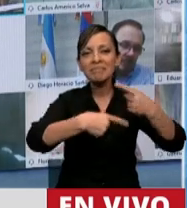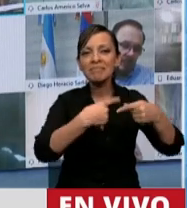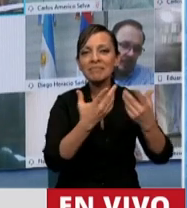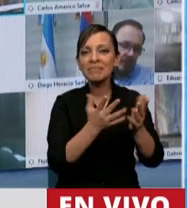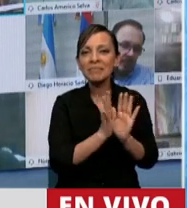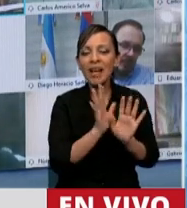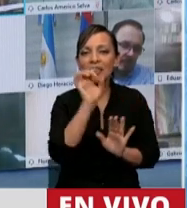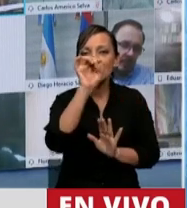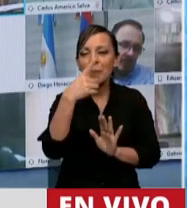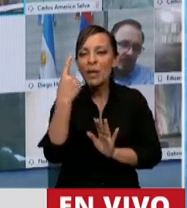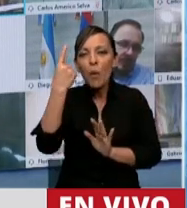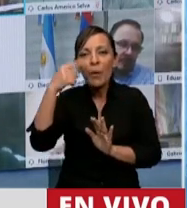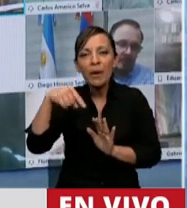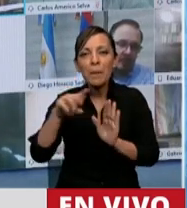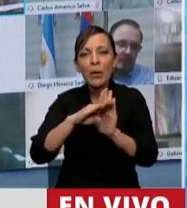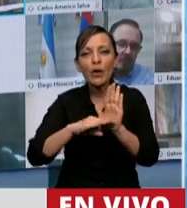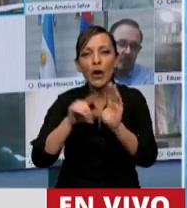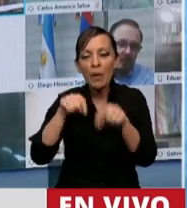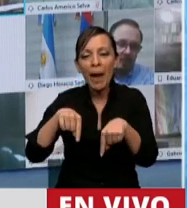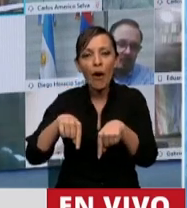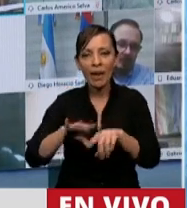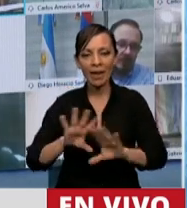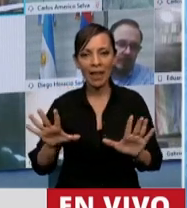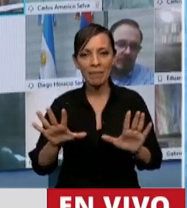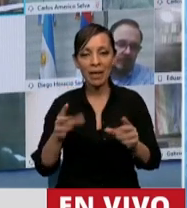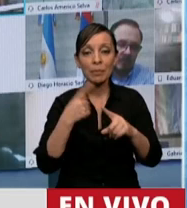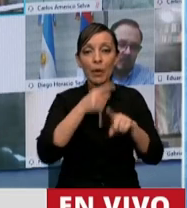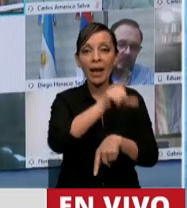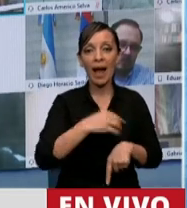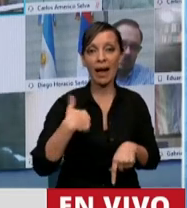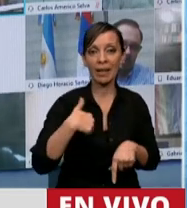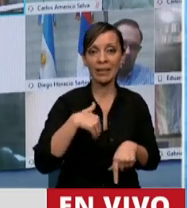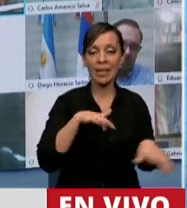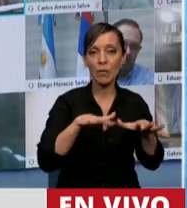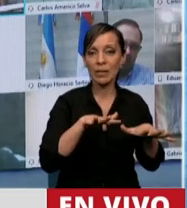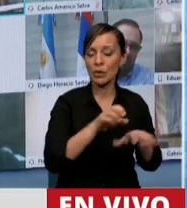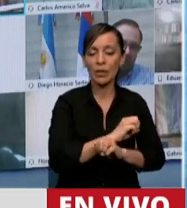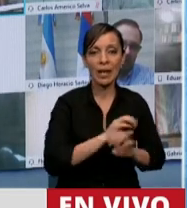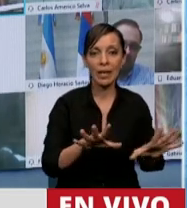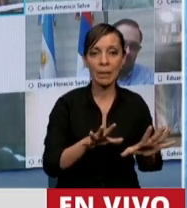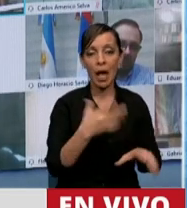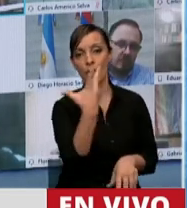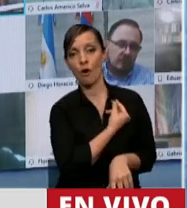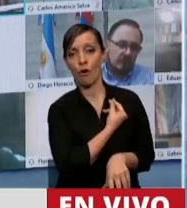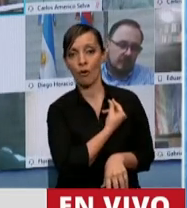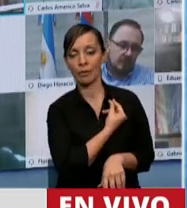a un país que está atravesando una situación tan crítica como la que vive Argentina. Nos dijeron que no.